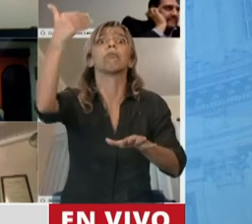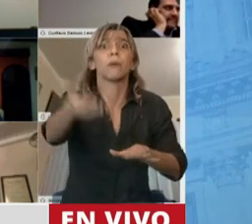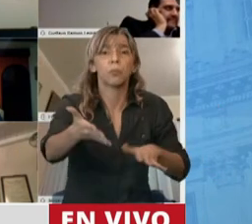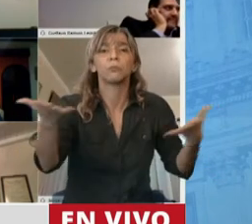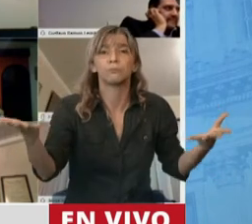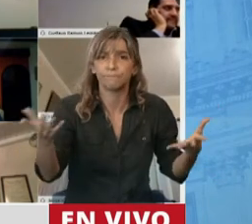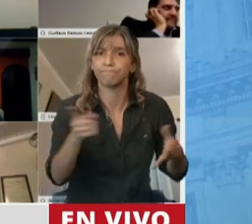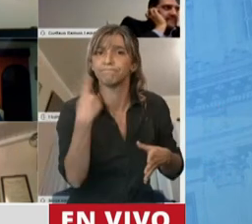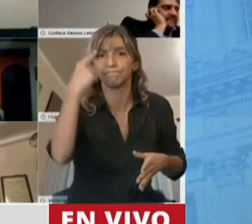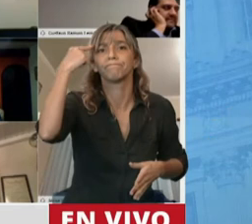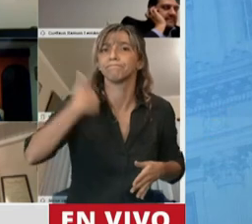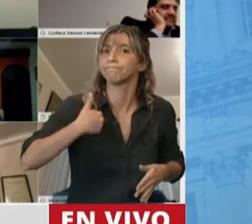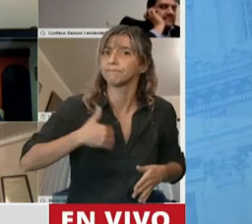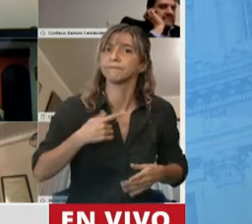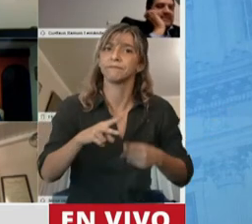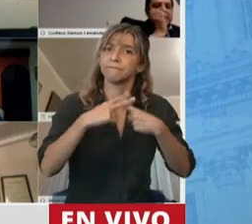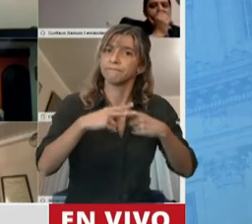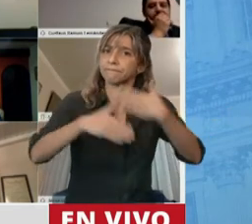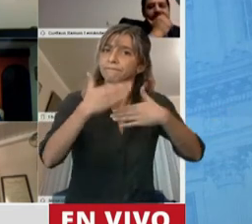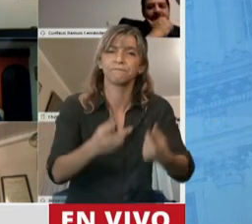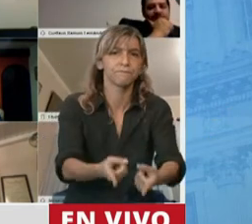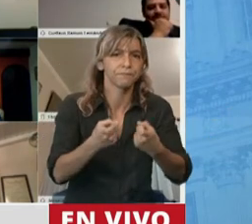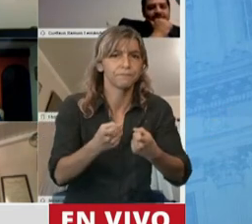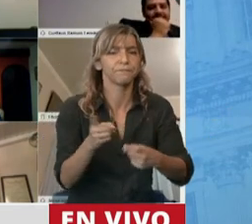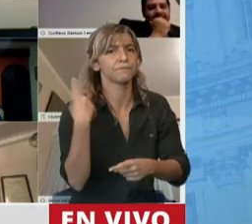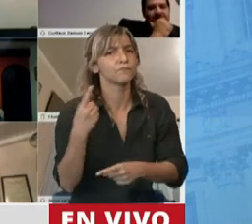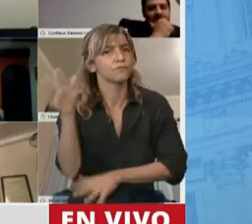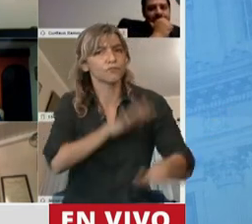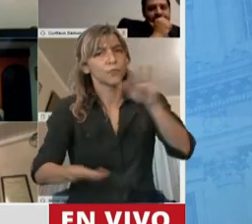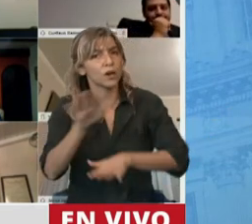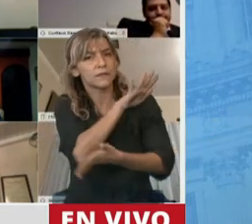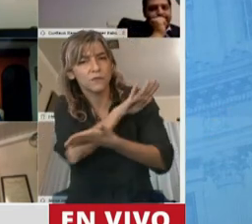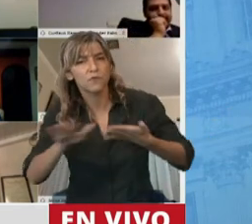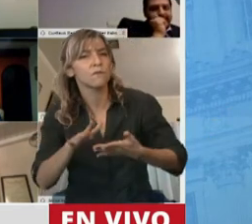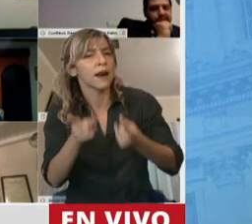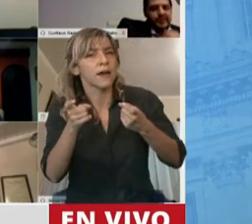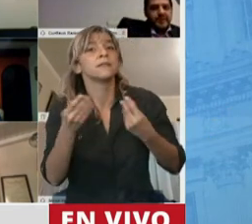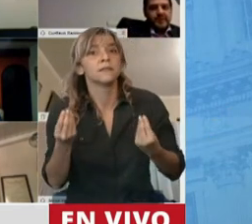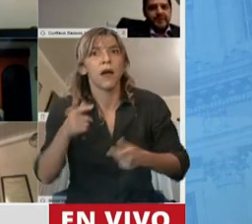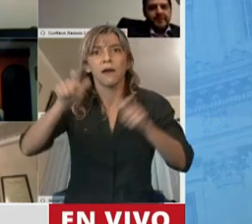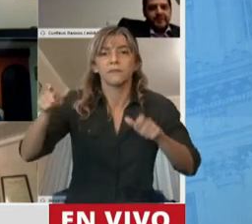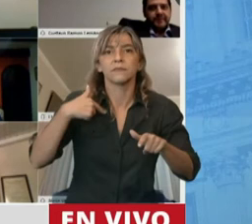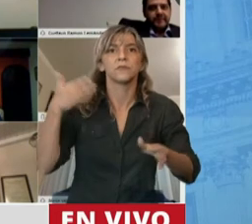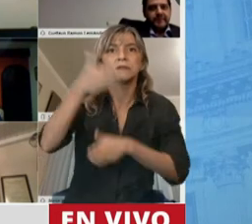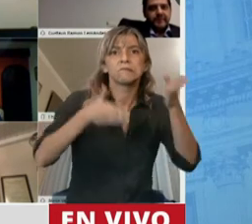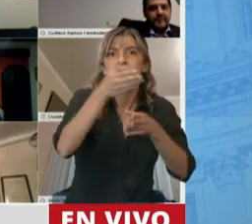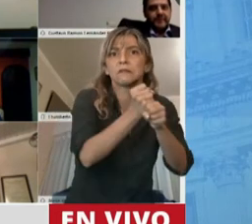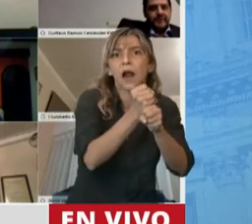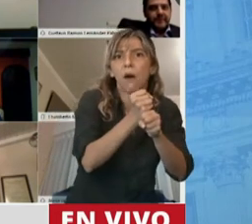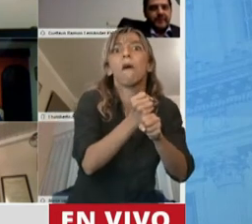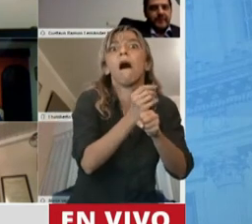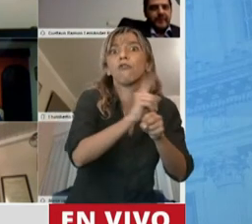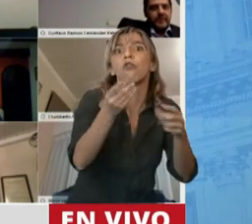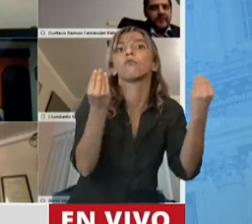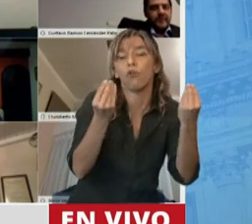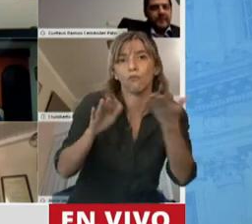tecnología. Habrá que reorganizar los accesos diarios de los trabajadores para evitar la concentración masiva. Y el